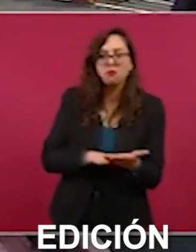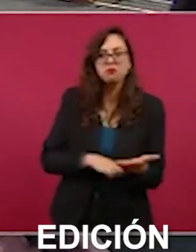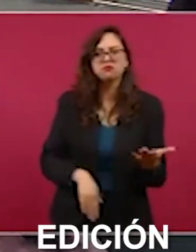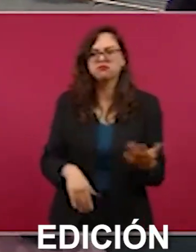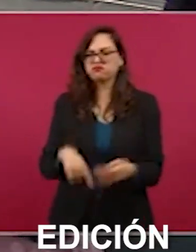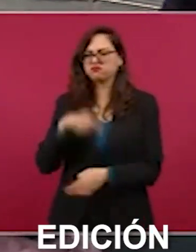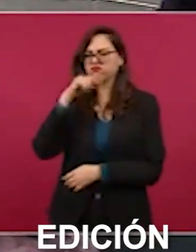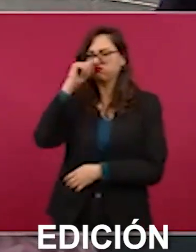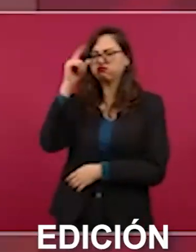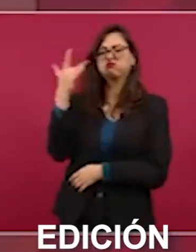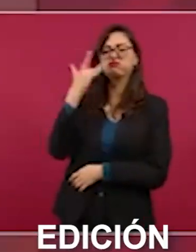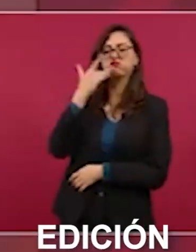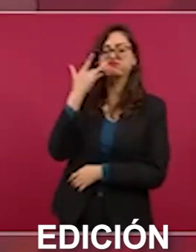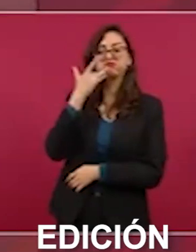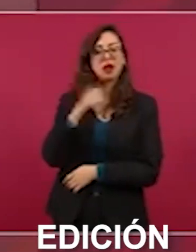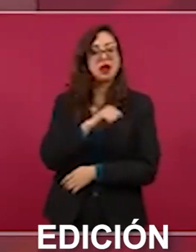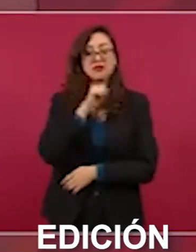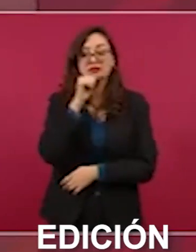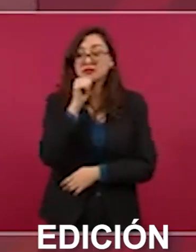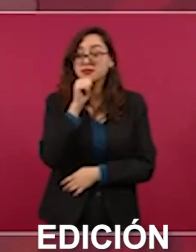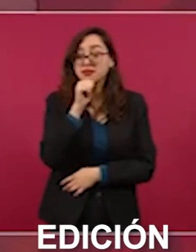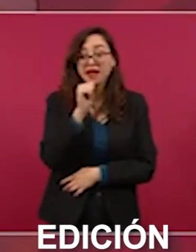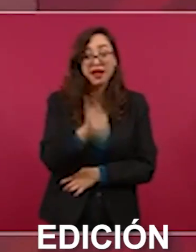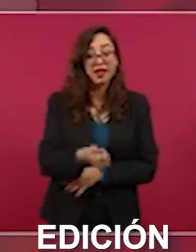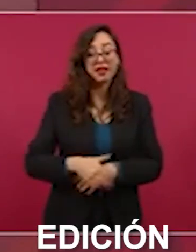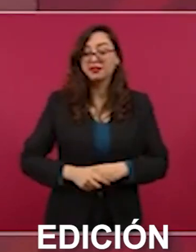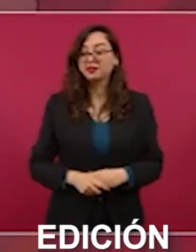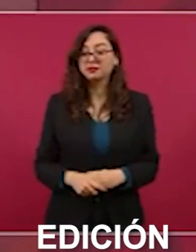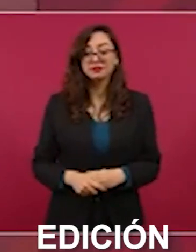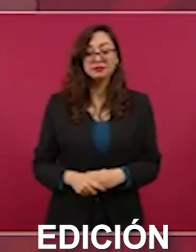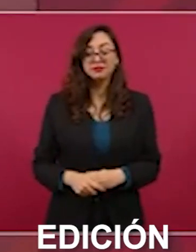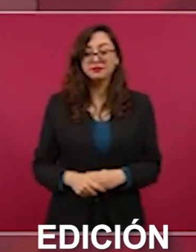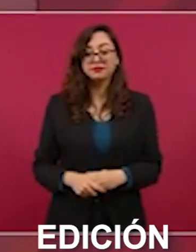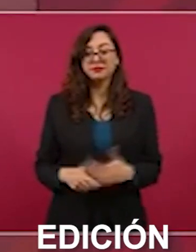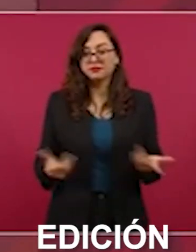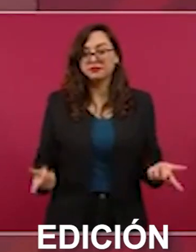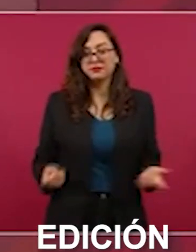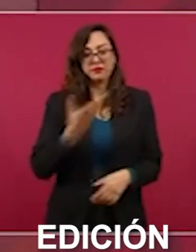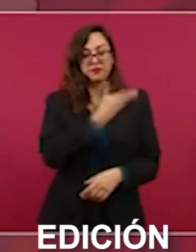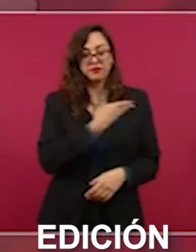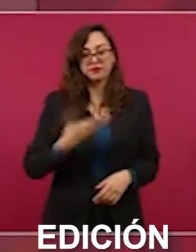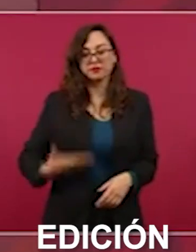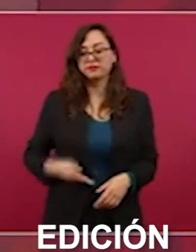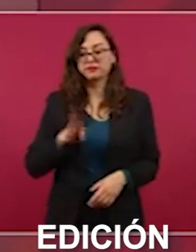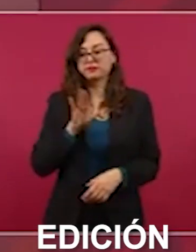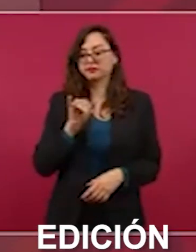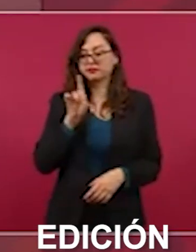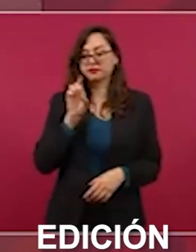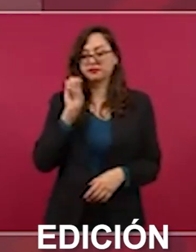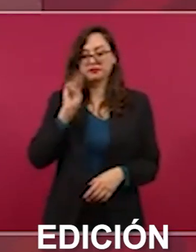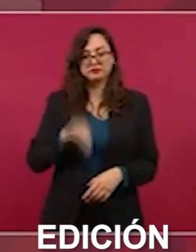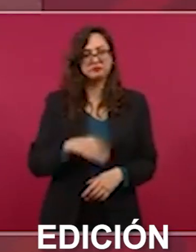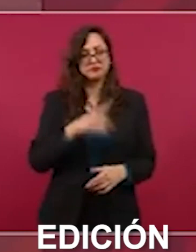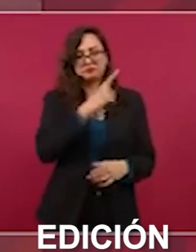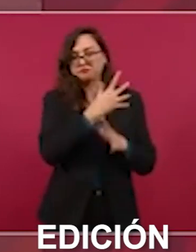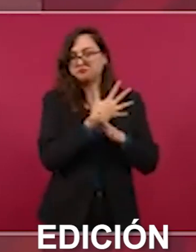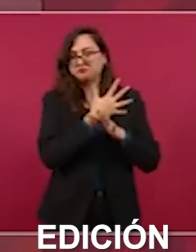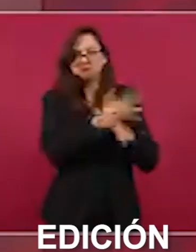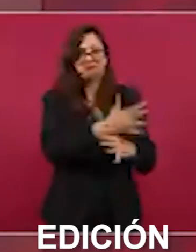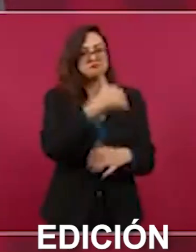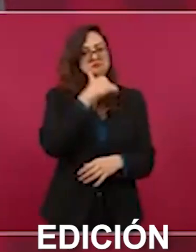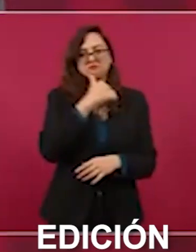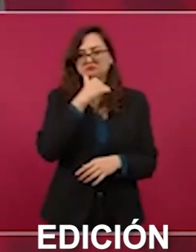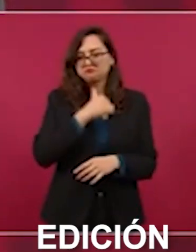como lo ha planteado siempre el presidente Biden con pie de igualdad de respeto